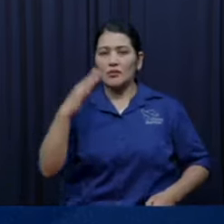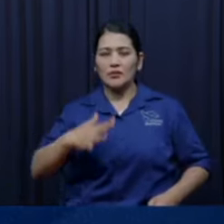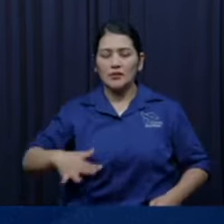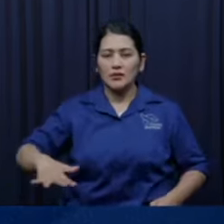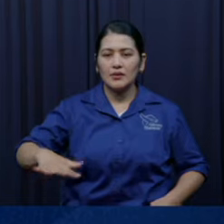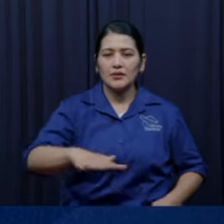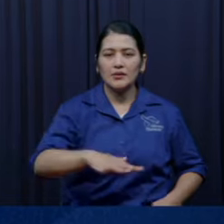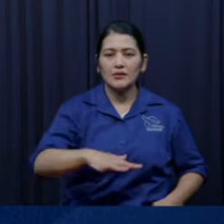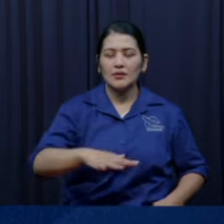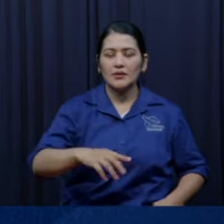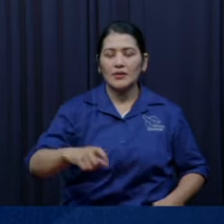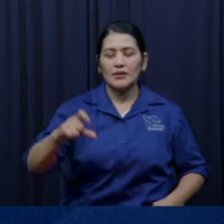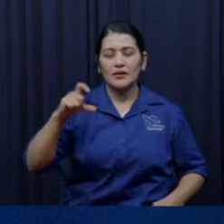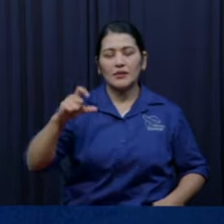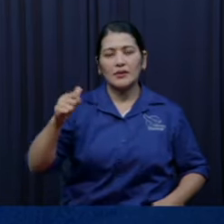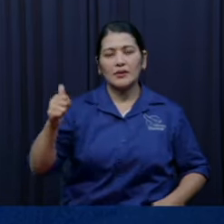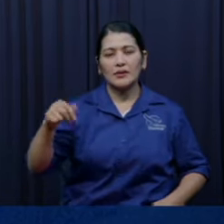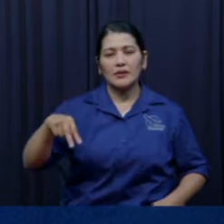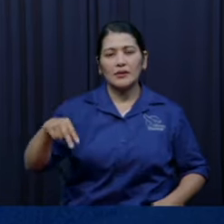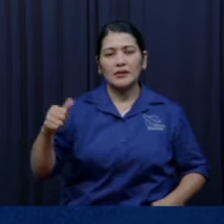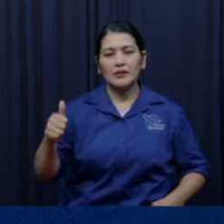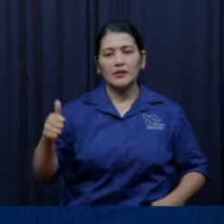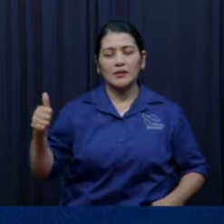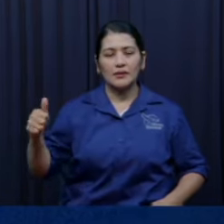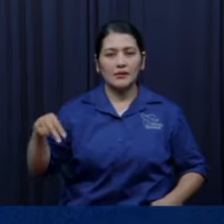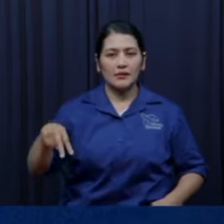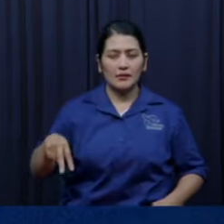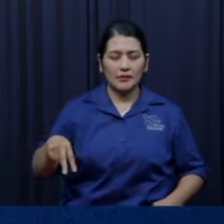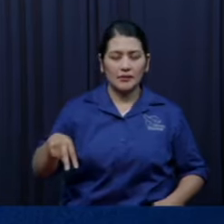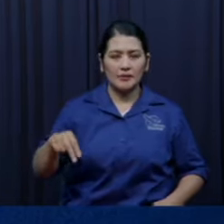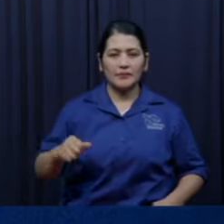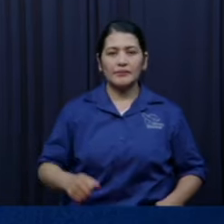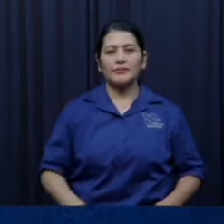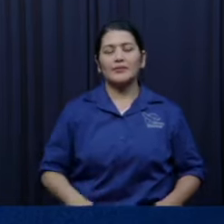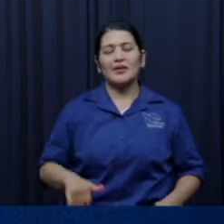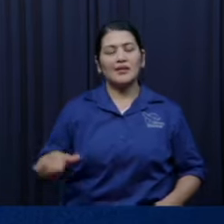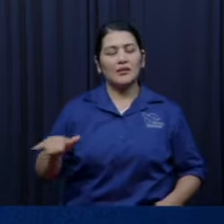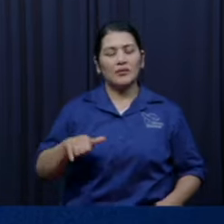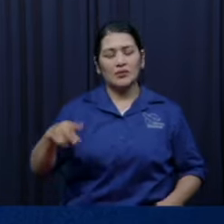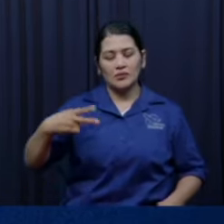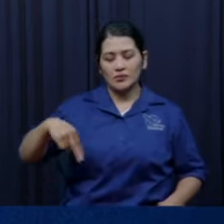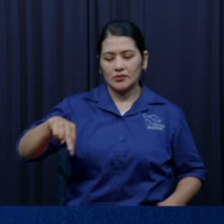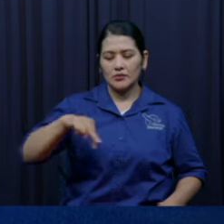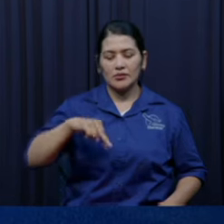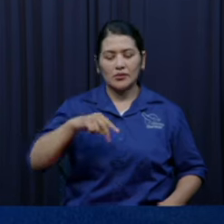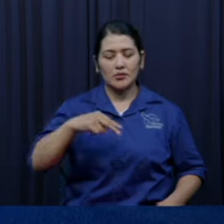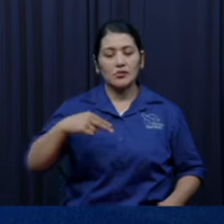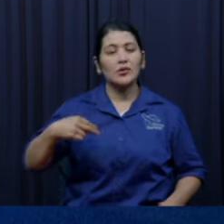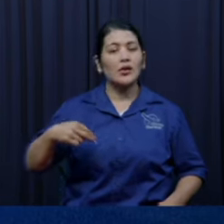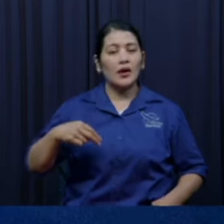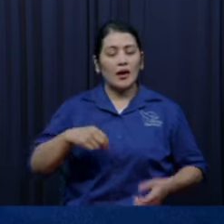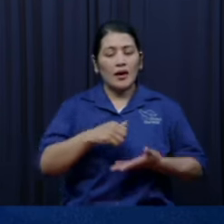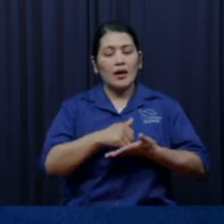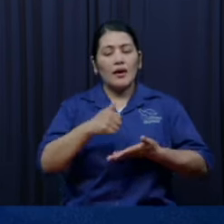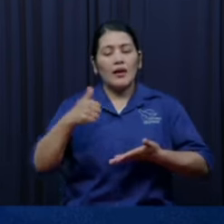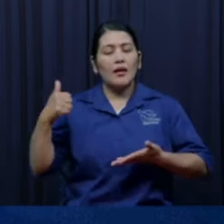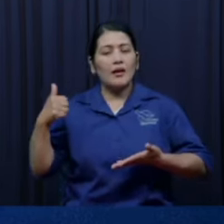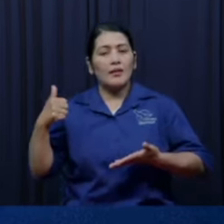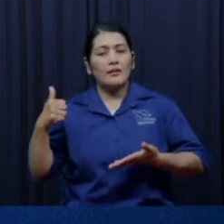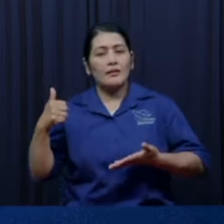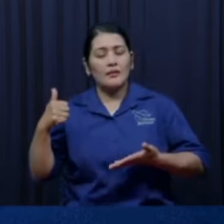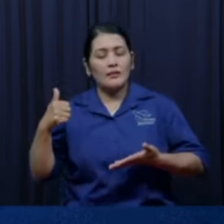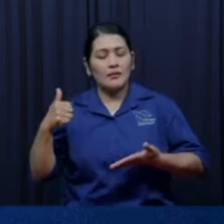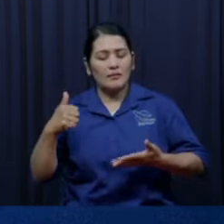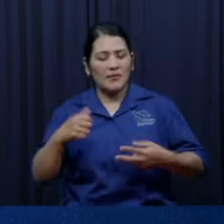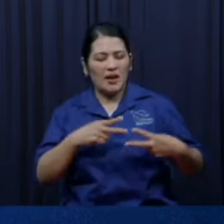que batallar con cosas que están dentro de nuestra alma que de alguna manera, en algún momento de nuestra existencia, ya